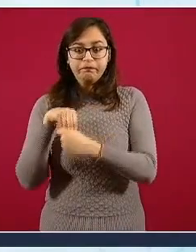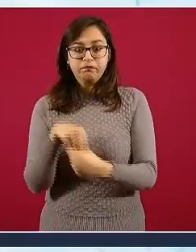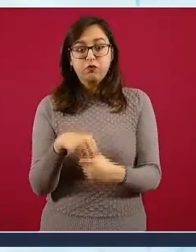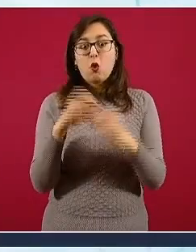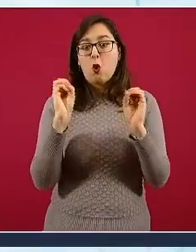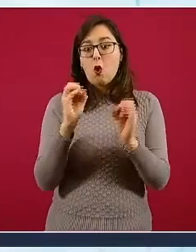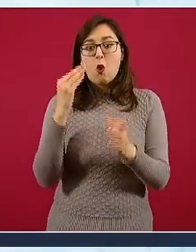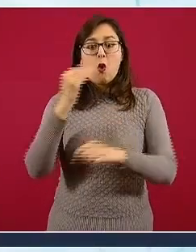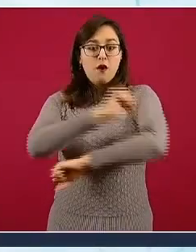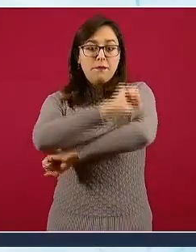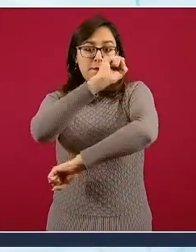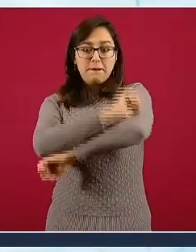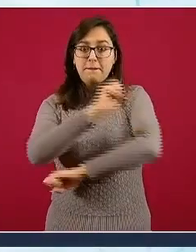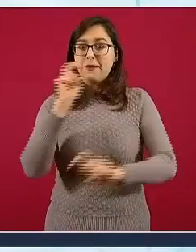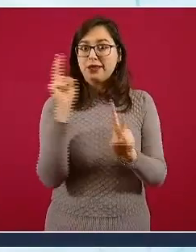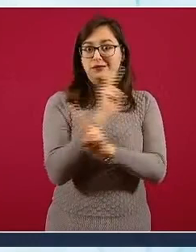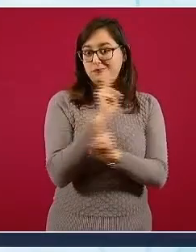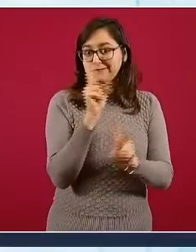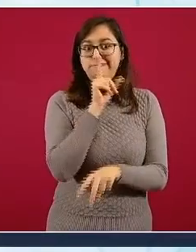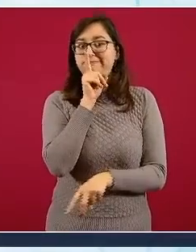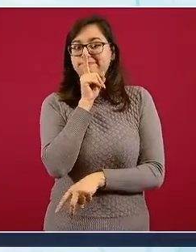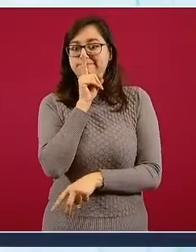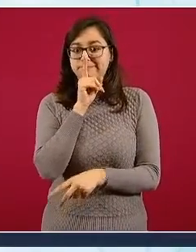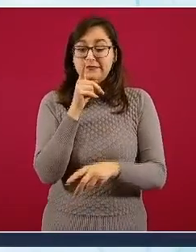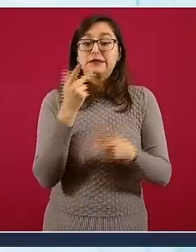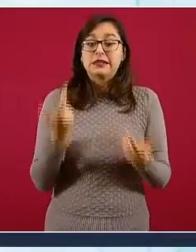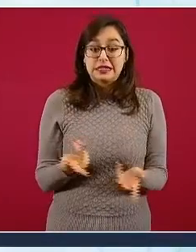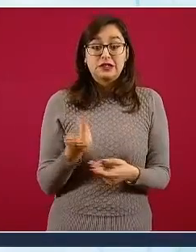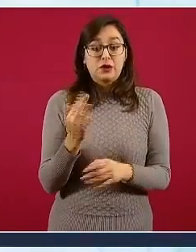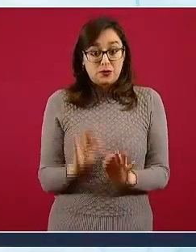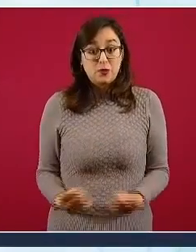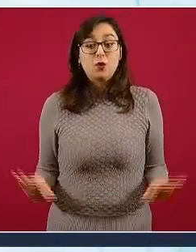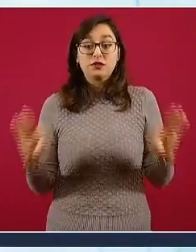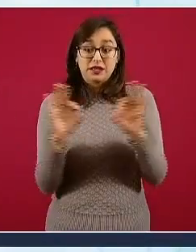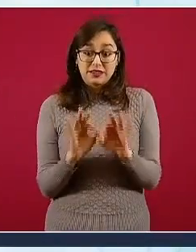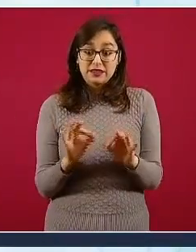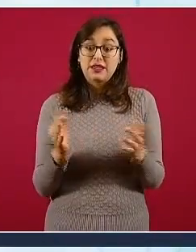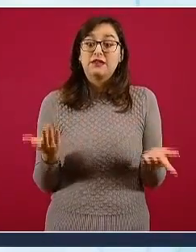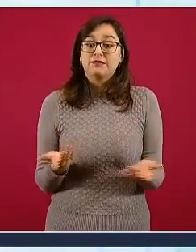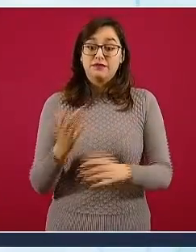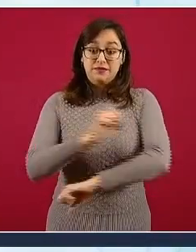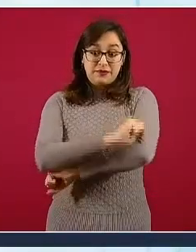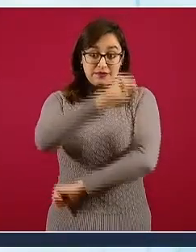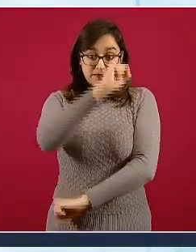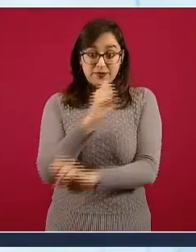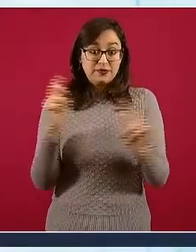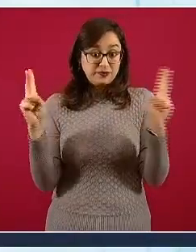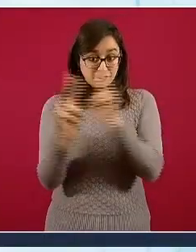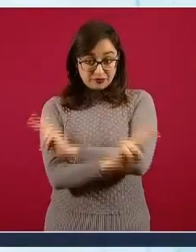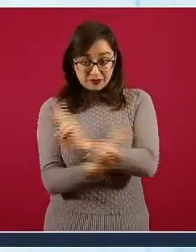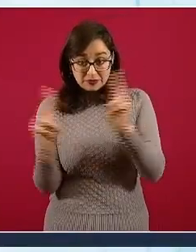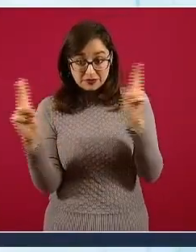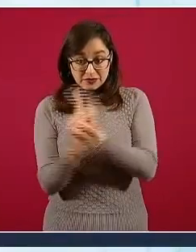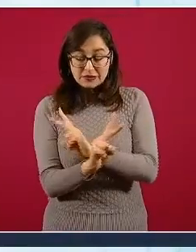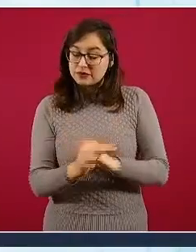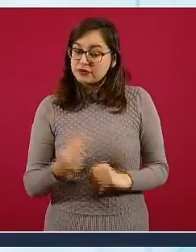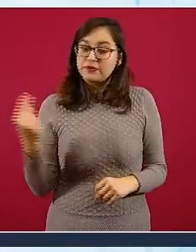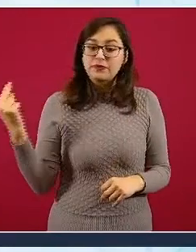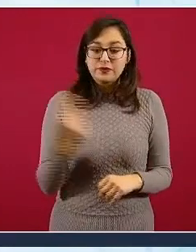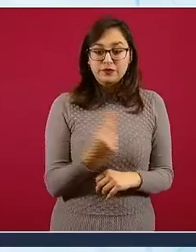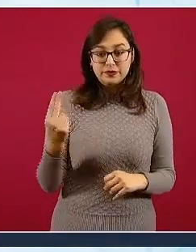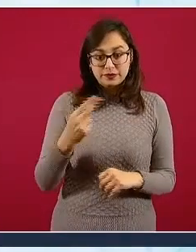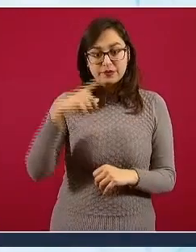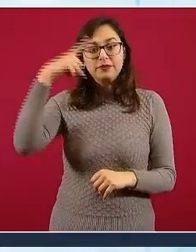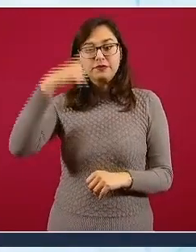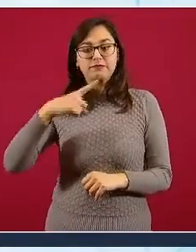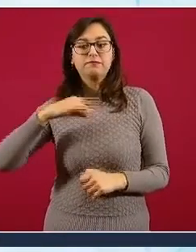ventilados. Recordar que también la ventilación es un componente fundamental, es un componente fundamental que permite que las partículas